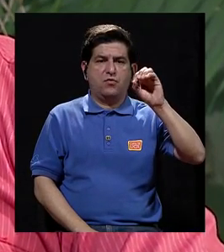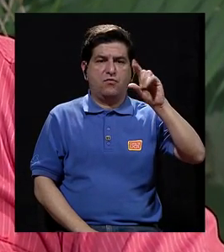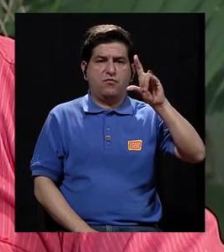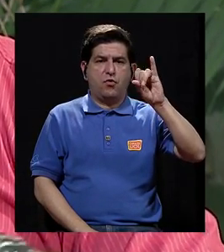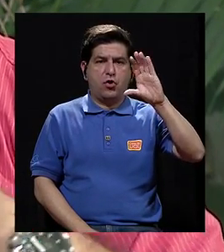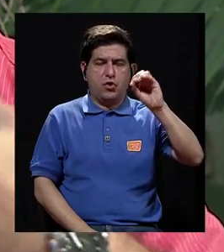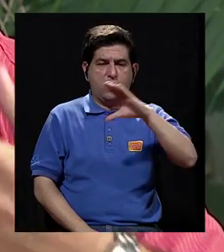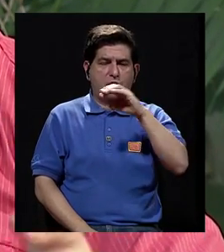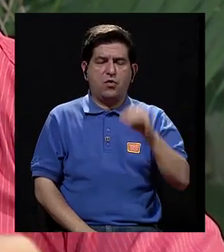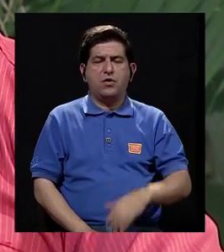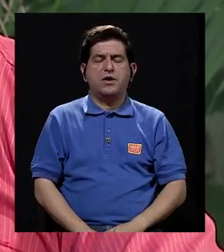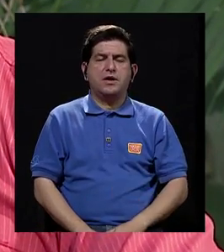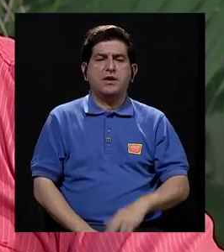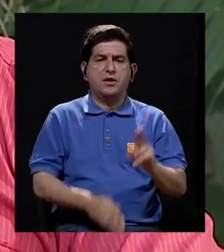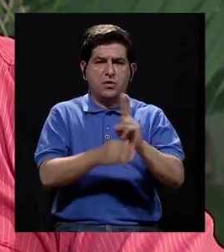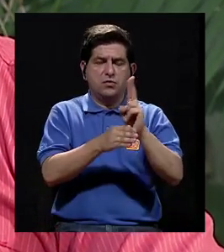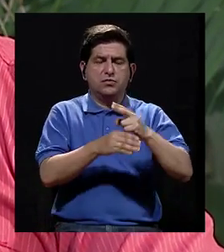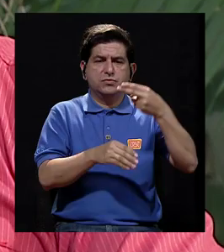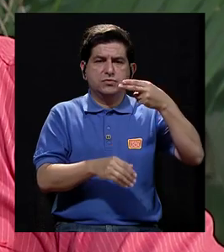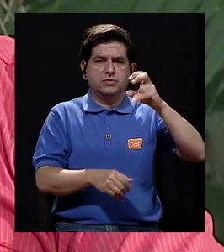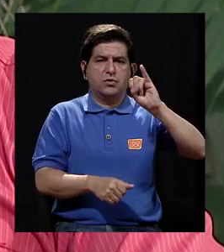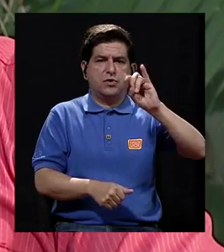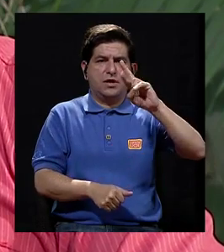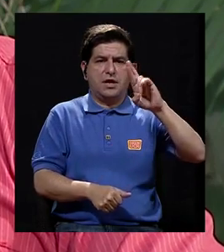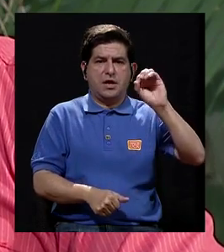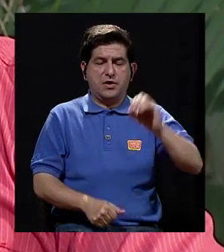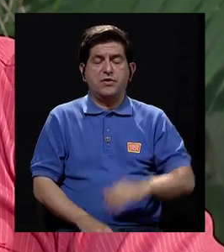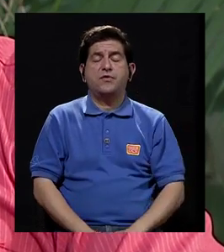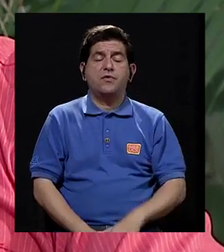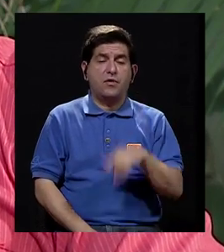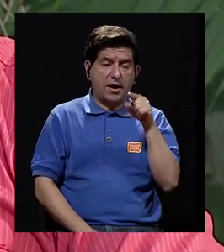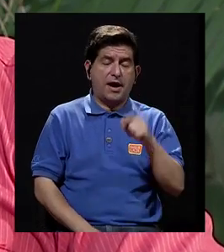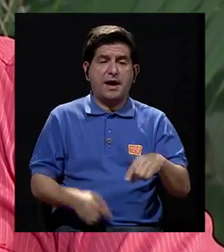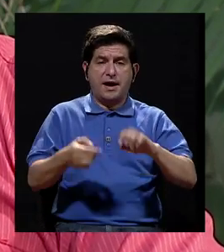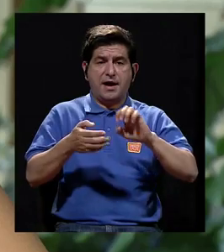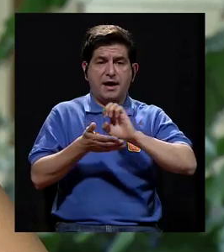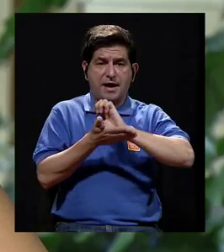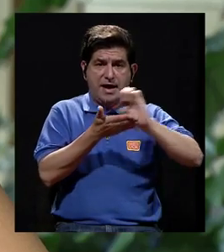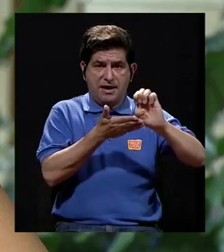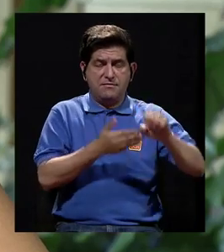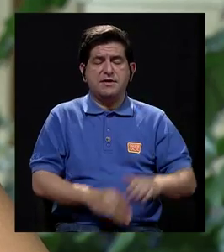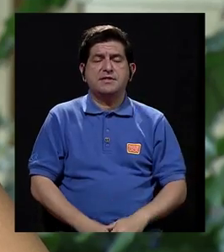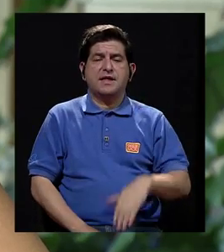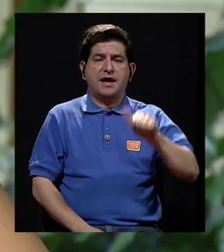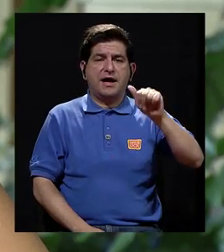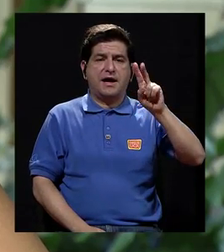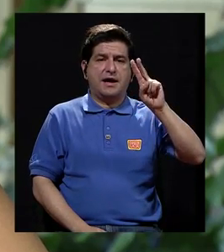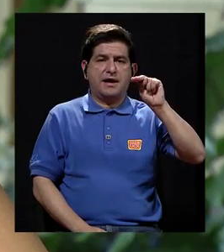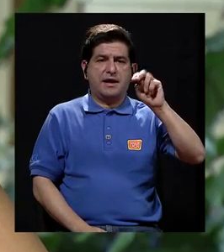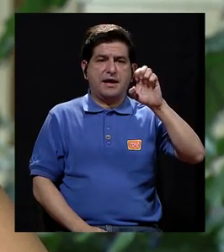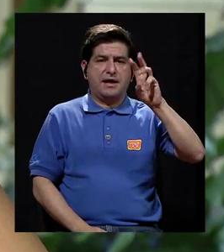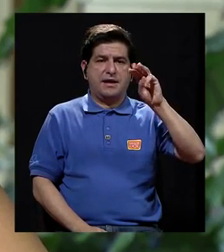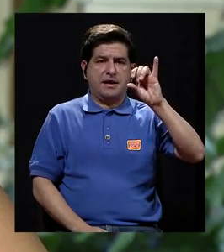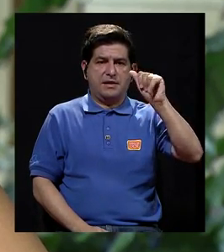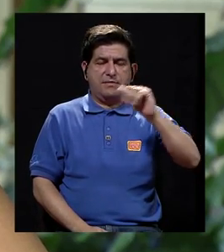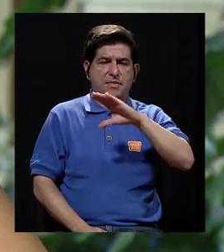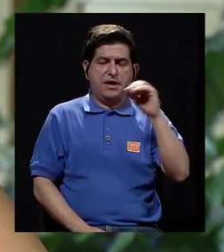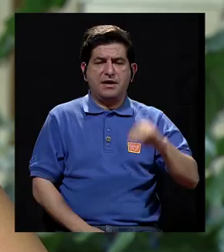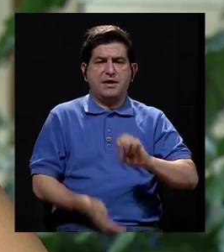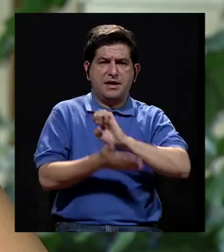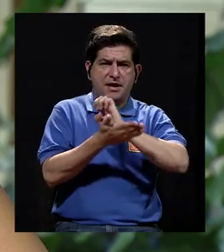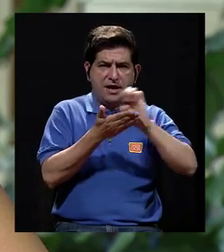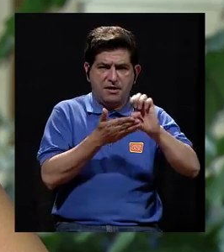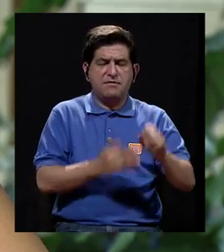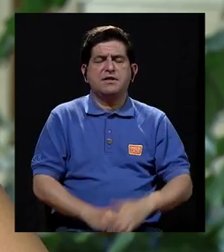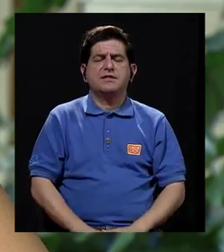consumo del hierro, ¿verdad? Uno, para prevenir las anemias, principalmente el consumo del hierro, y el ácido fólico temprano en el embarazo para prevenir